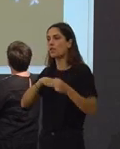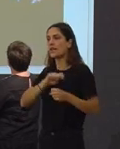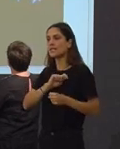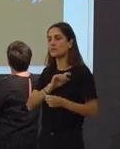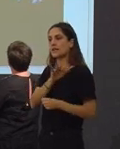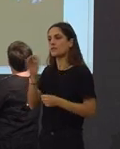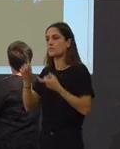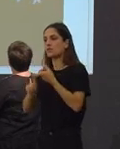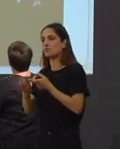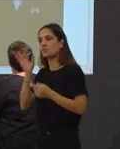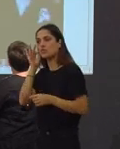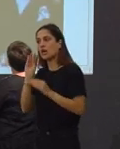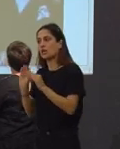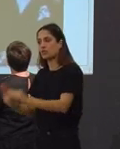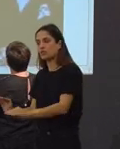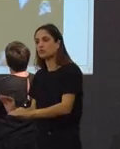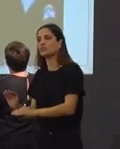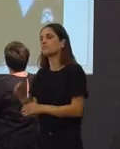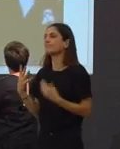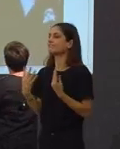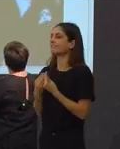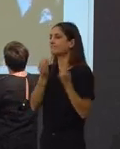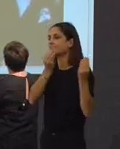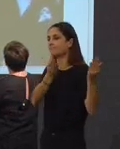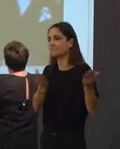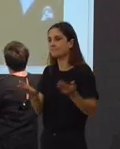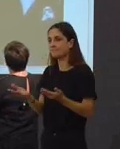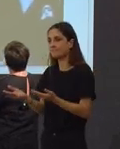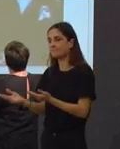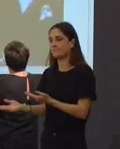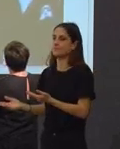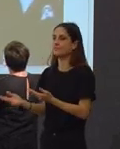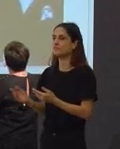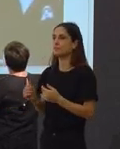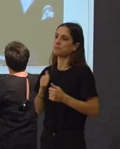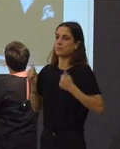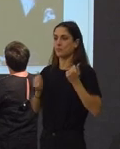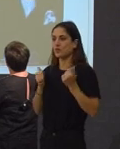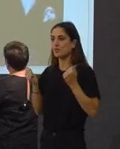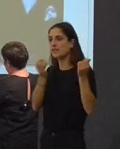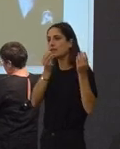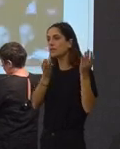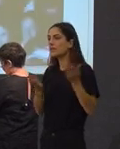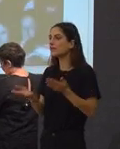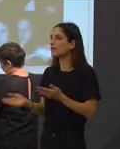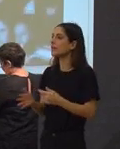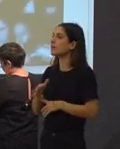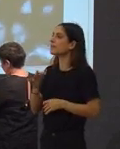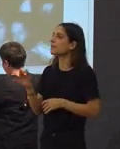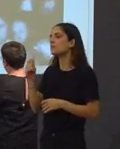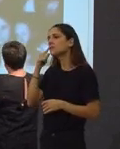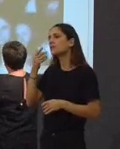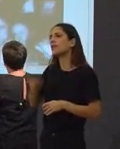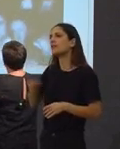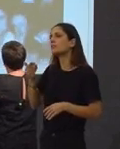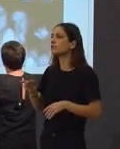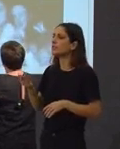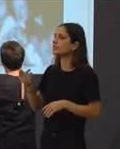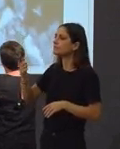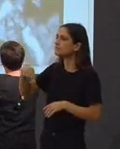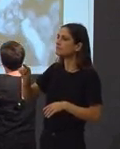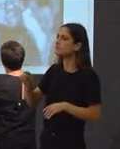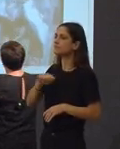Perón. Estos, en improvisación emocionada, dan la bienvenida a los huéspedes, haciendo resaltar el hondo significado espiritual